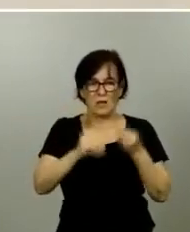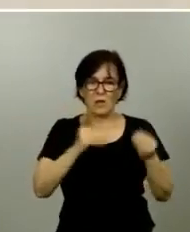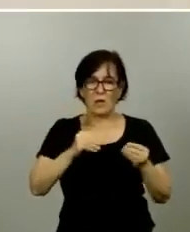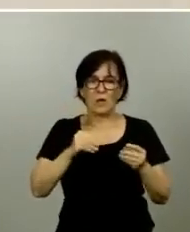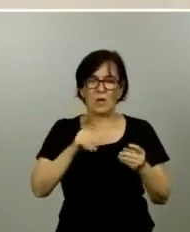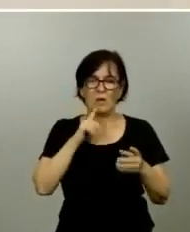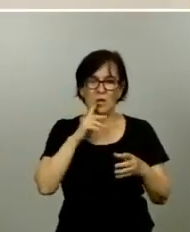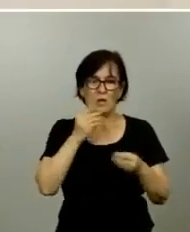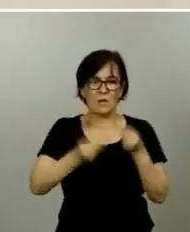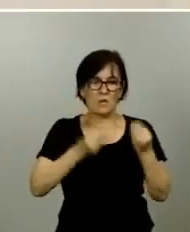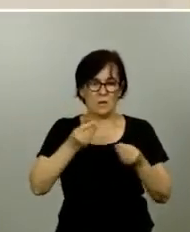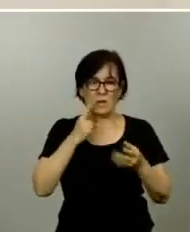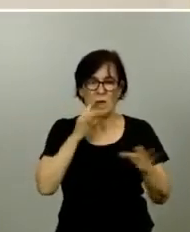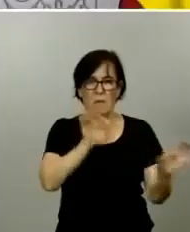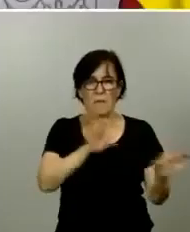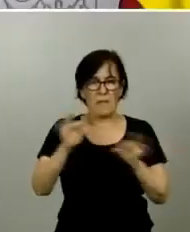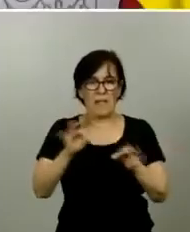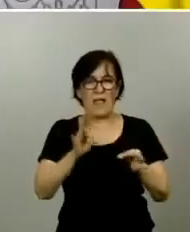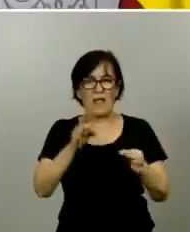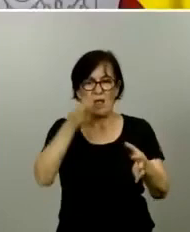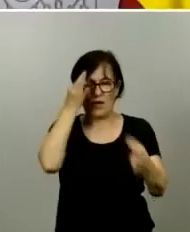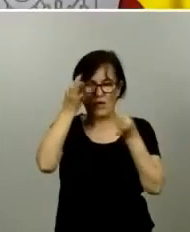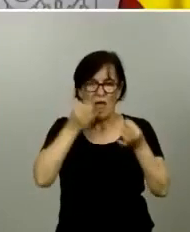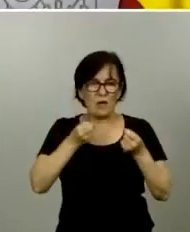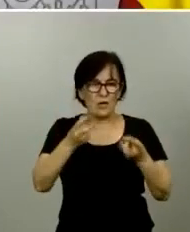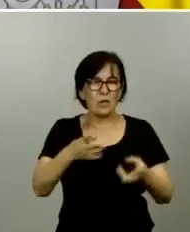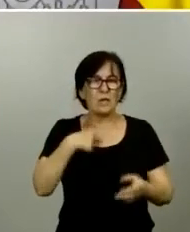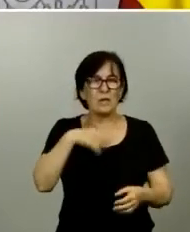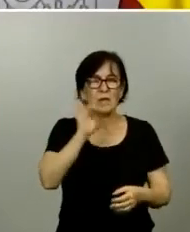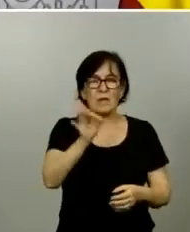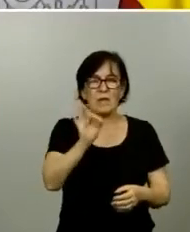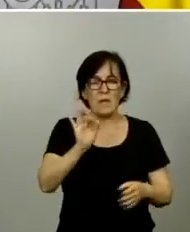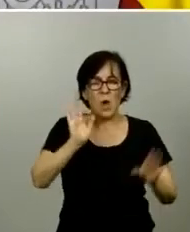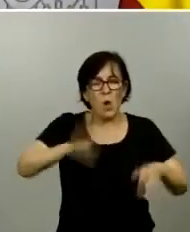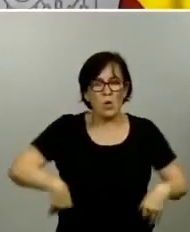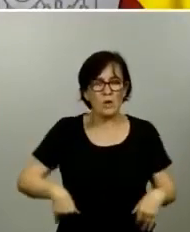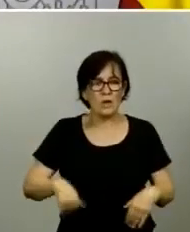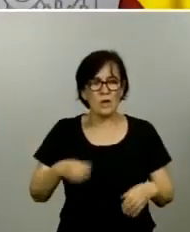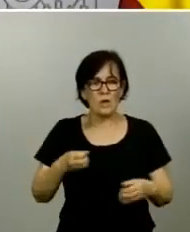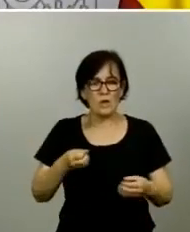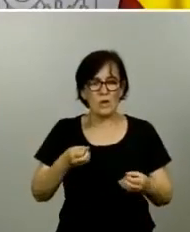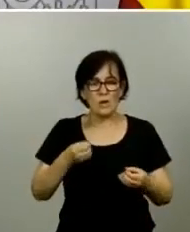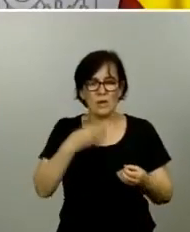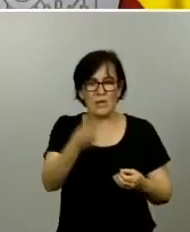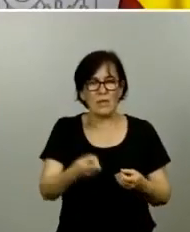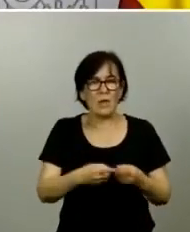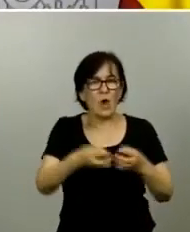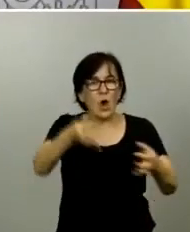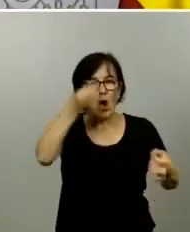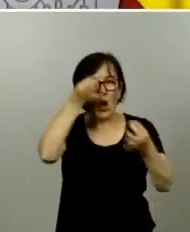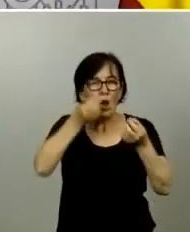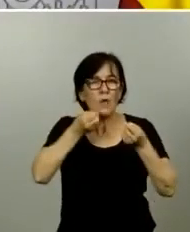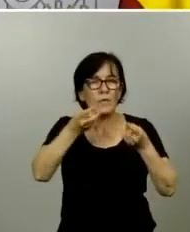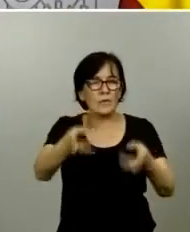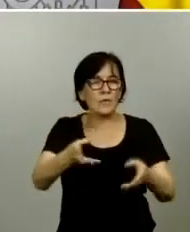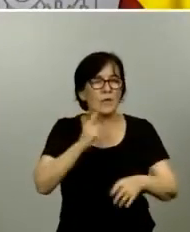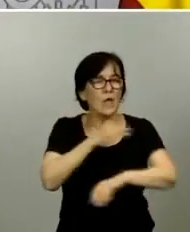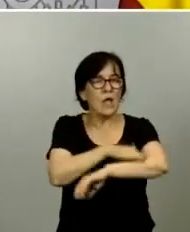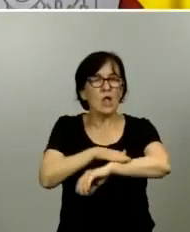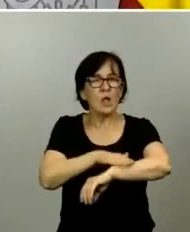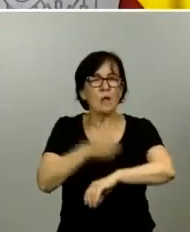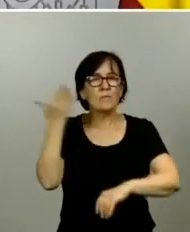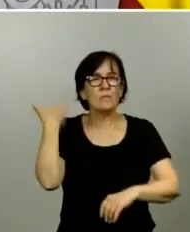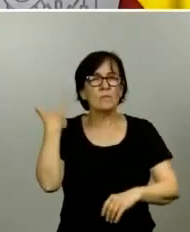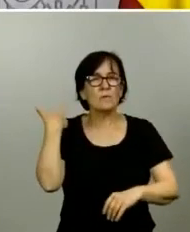de preparar los datos pero la verdad es que la última vez que ofreció un dato el gobierno sobre esto fue el pasado